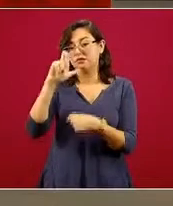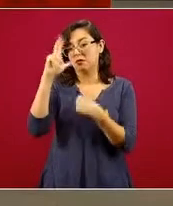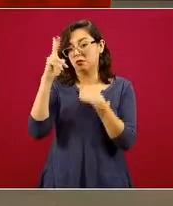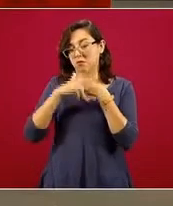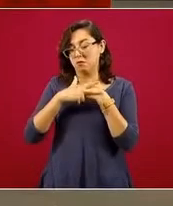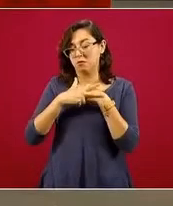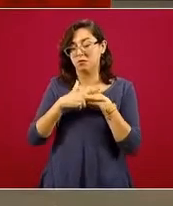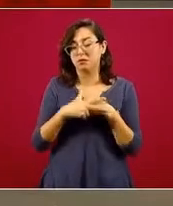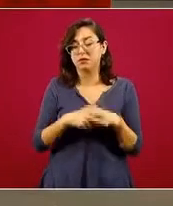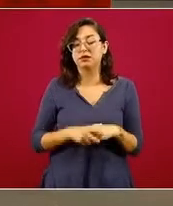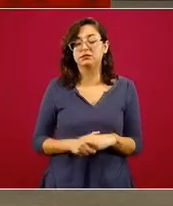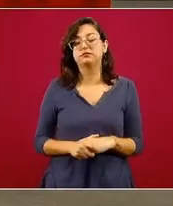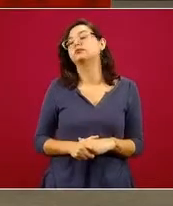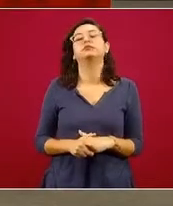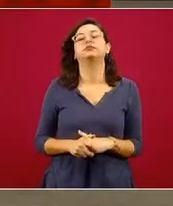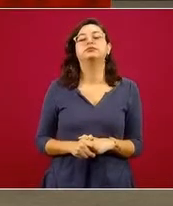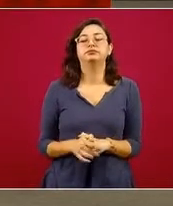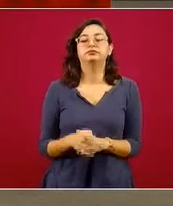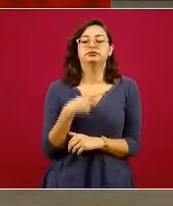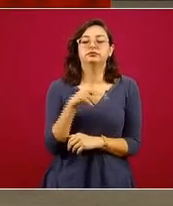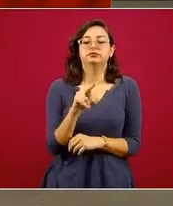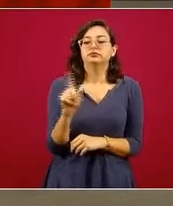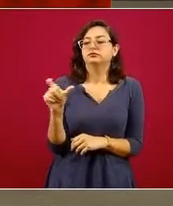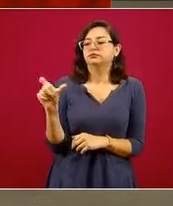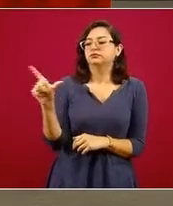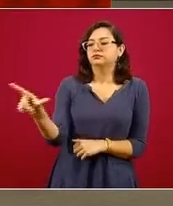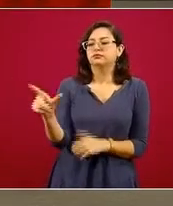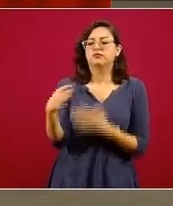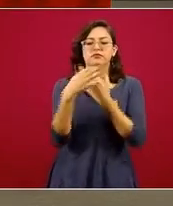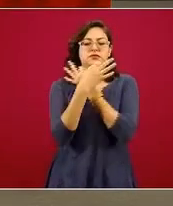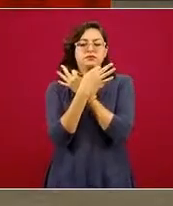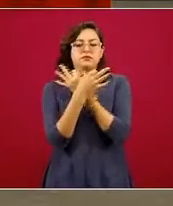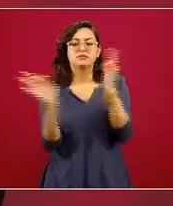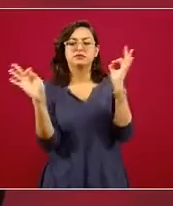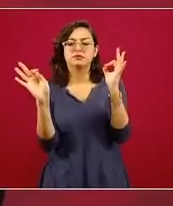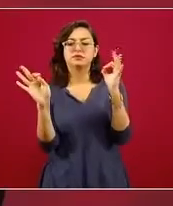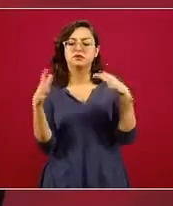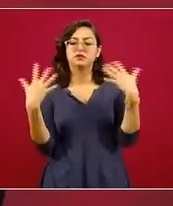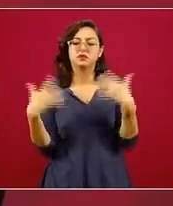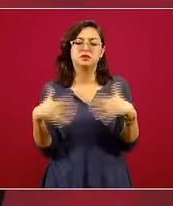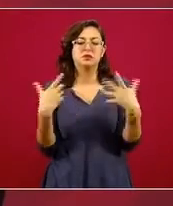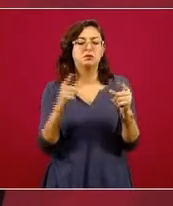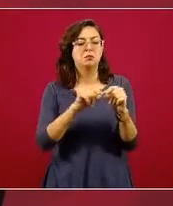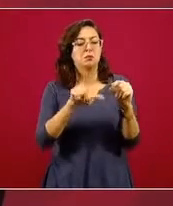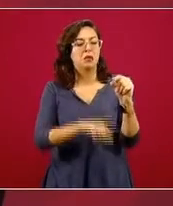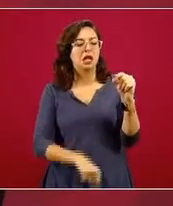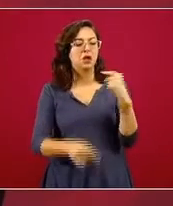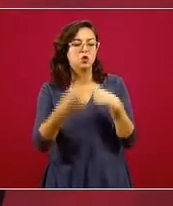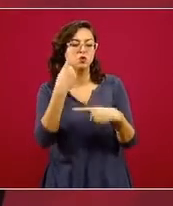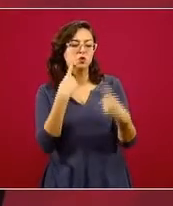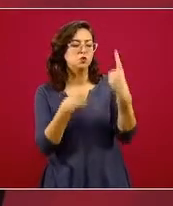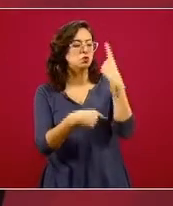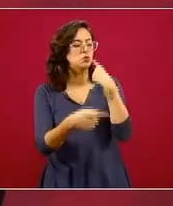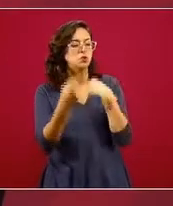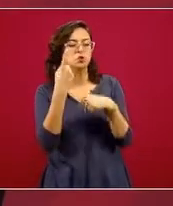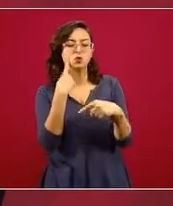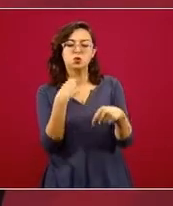él hace esta expresiva declaración de que llora por México porque se queda